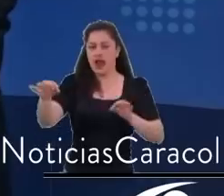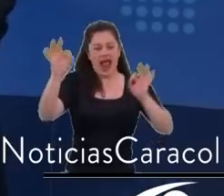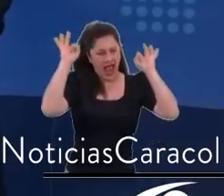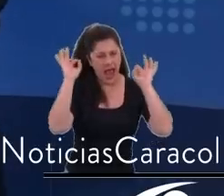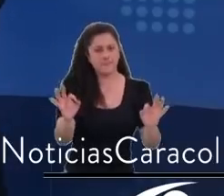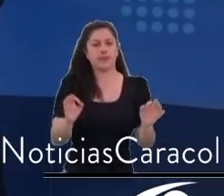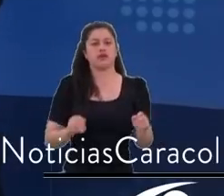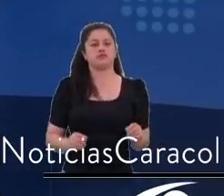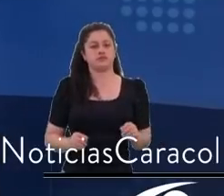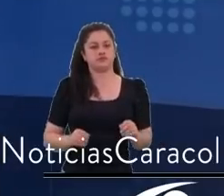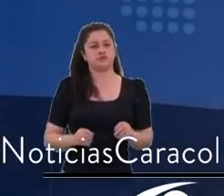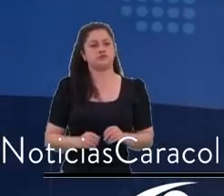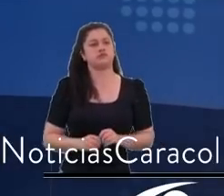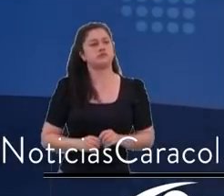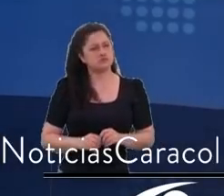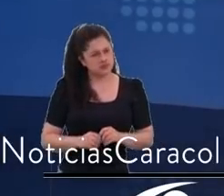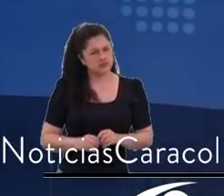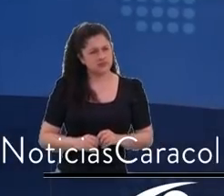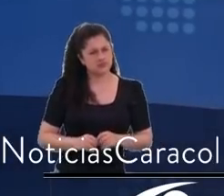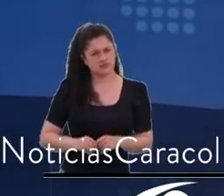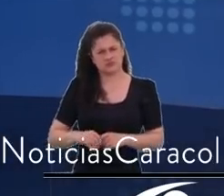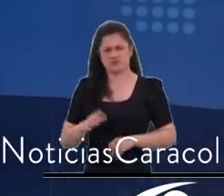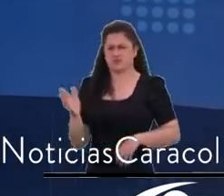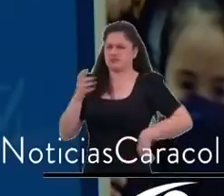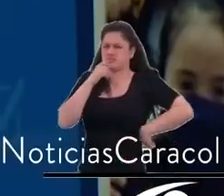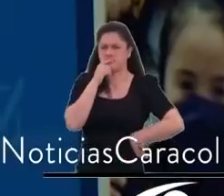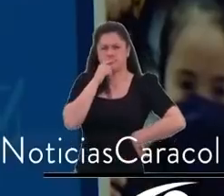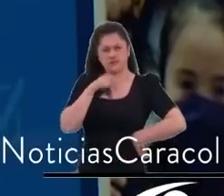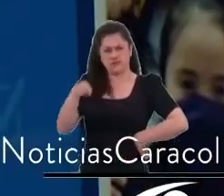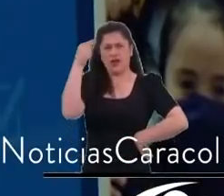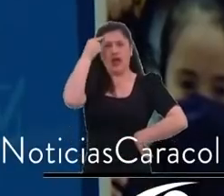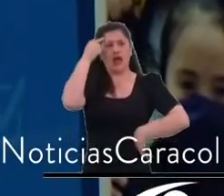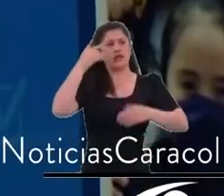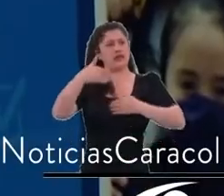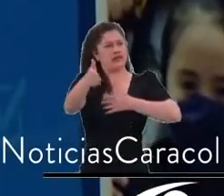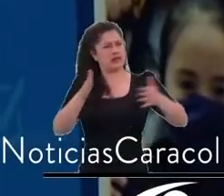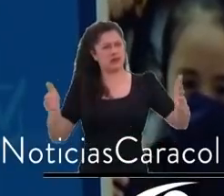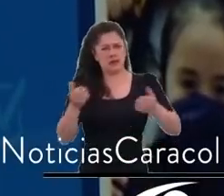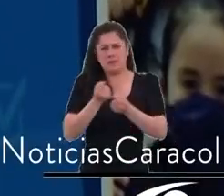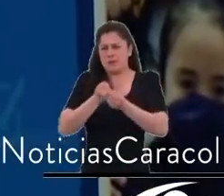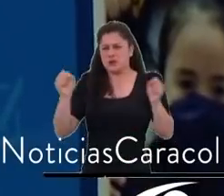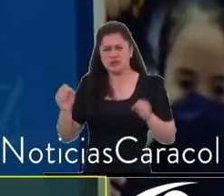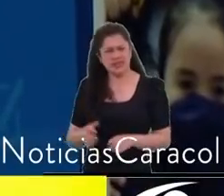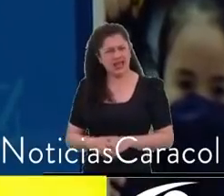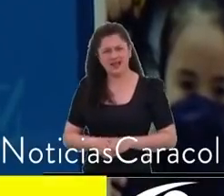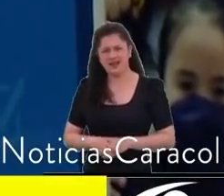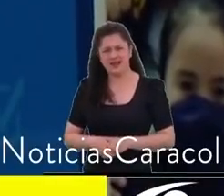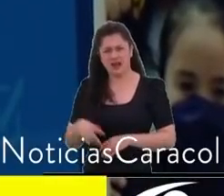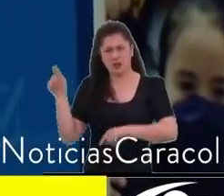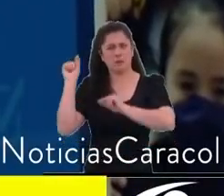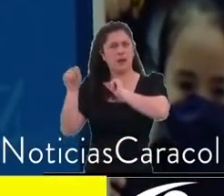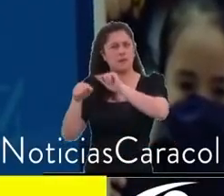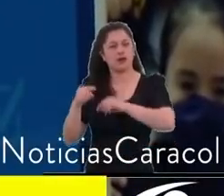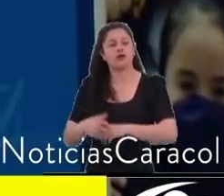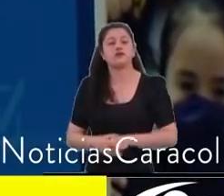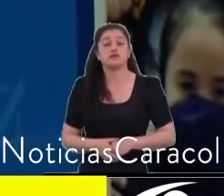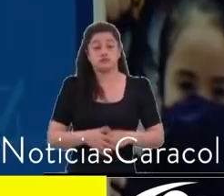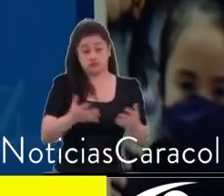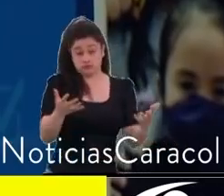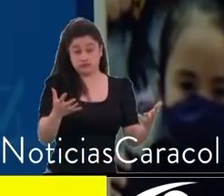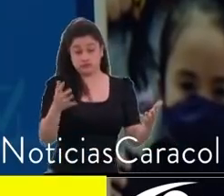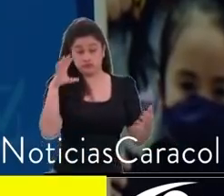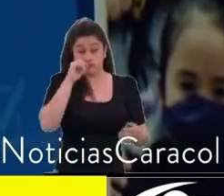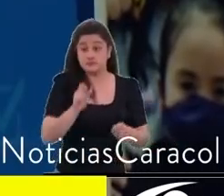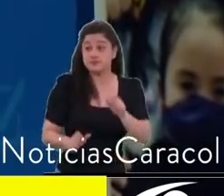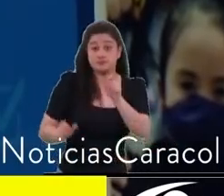desincentivará la construcción de vivienda. No, todo lo contrario, esto hará que no se roben la plata que es para vivienda de los pobres para hacer